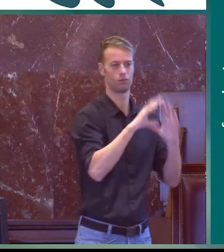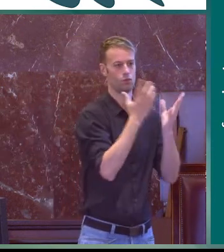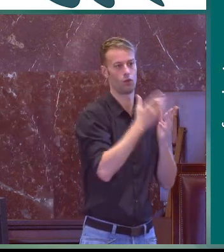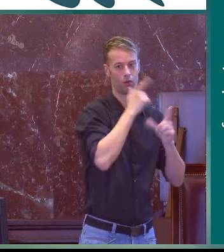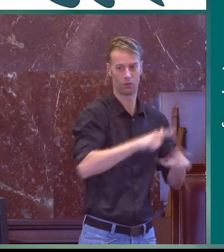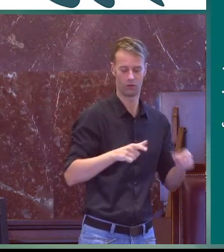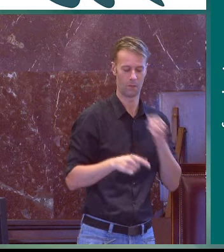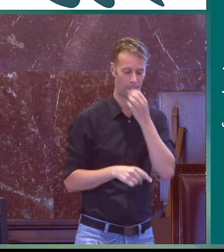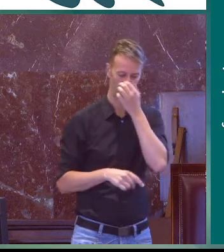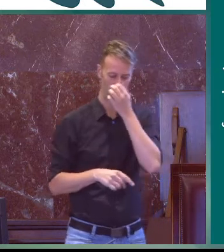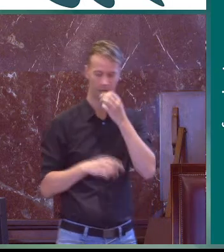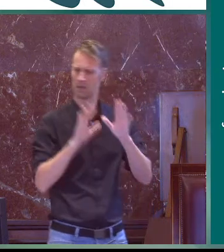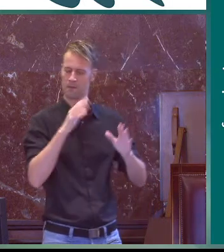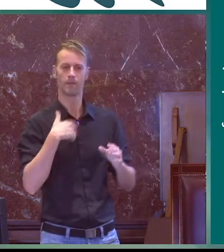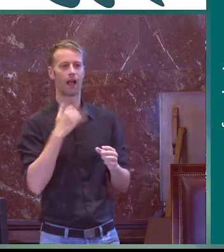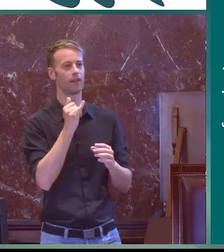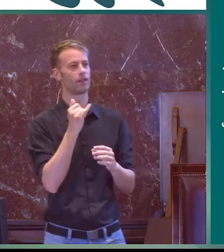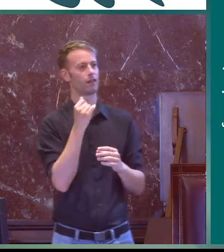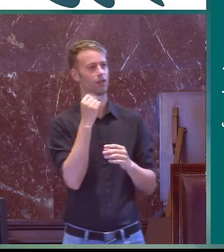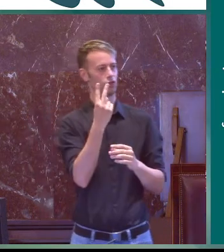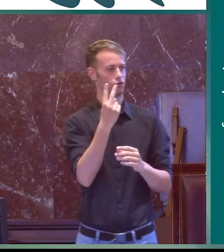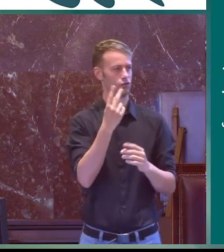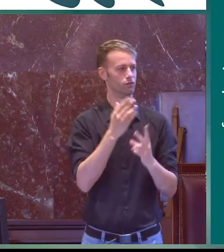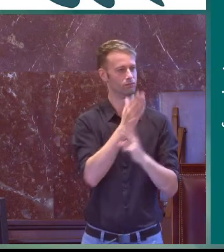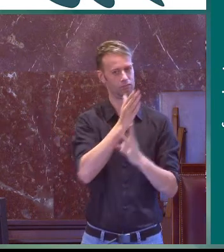del mundo de la naturaleza con el mundo de la lingüística.